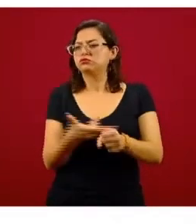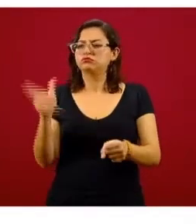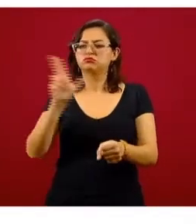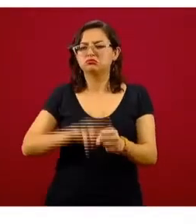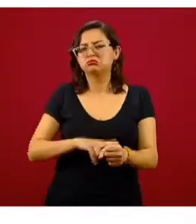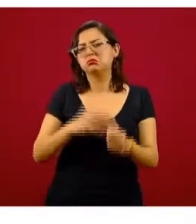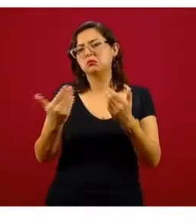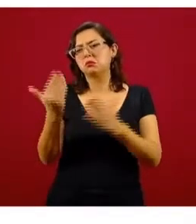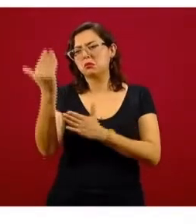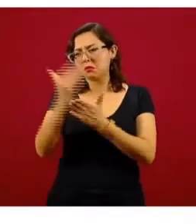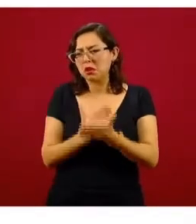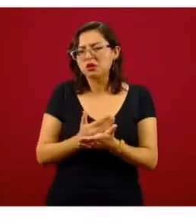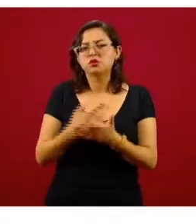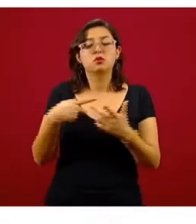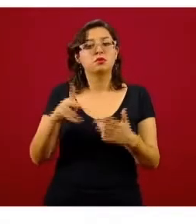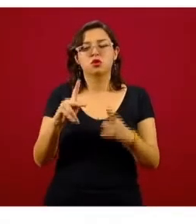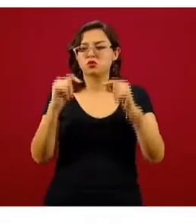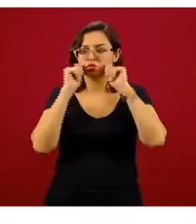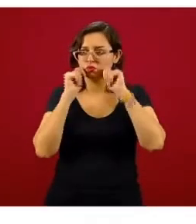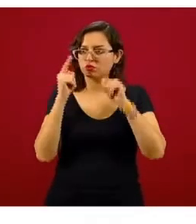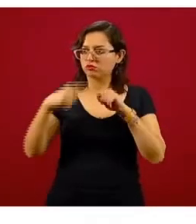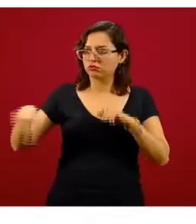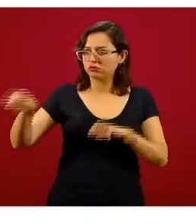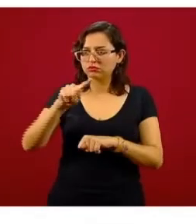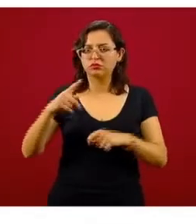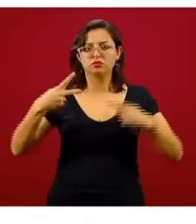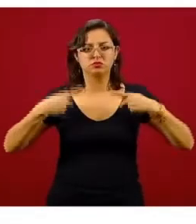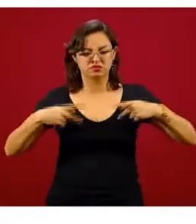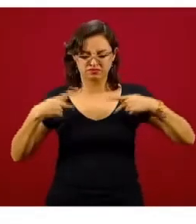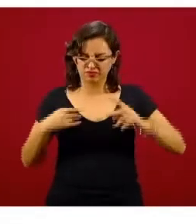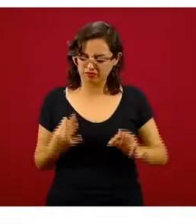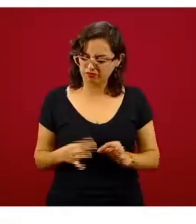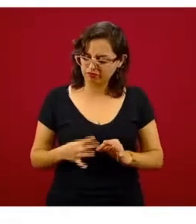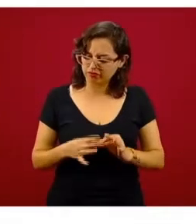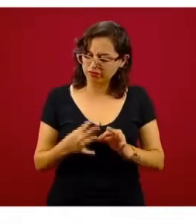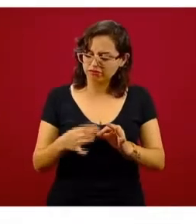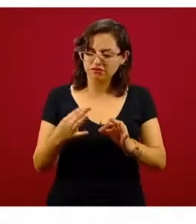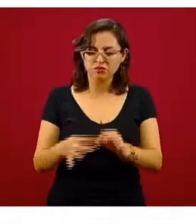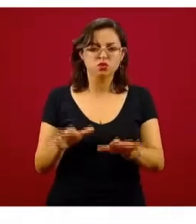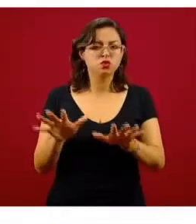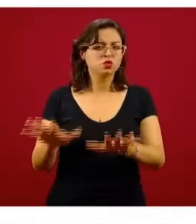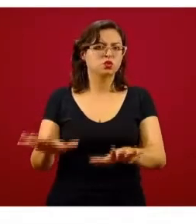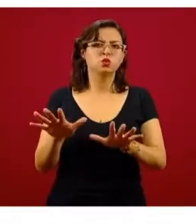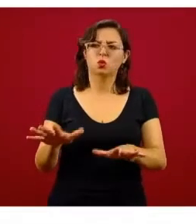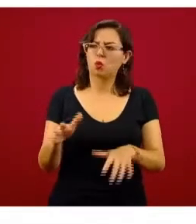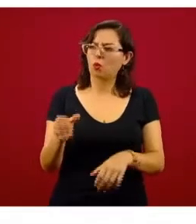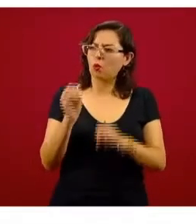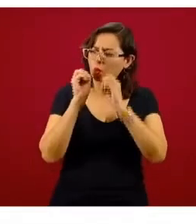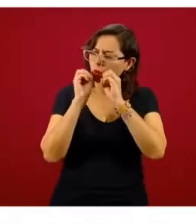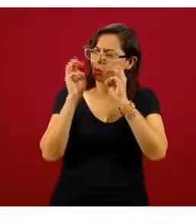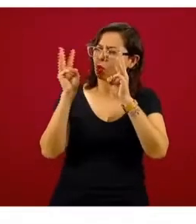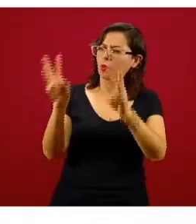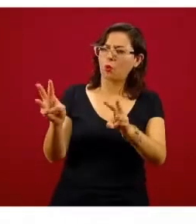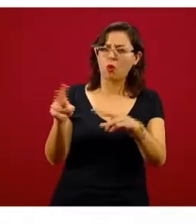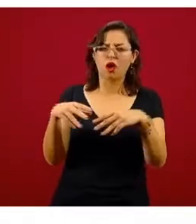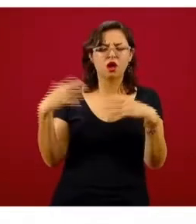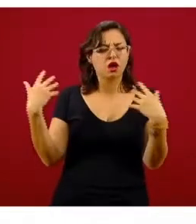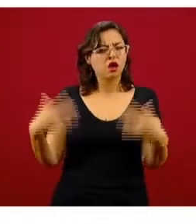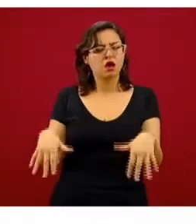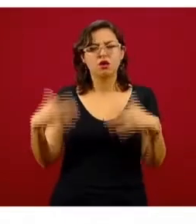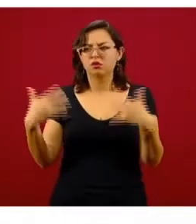historias ejemplares de personas que han hecho cosas extraordinarias, fuera de cualquier